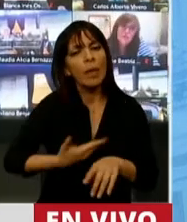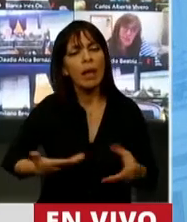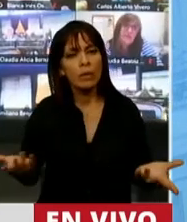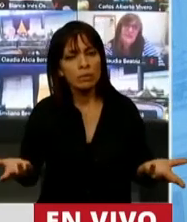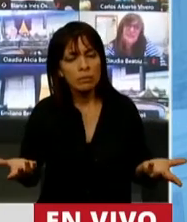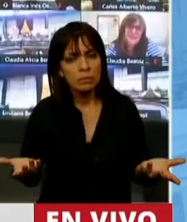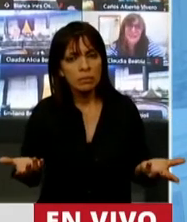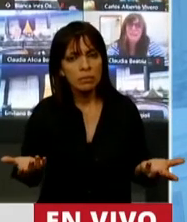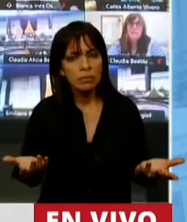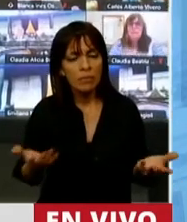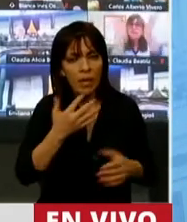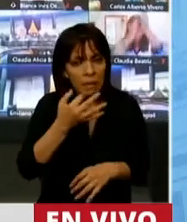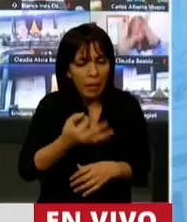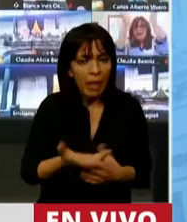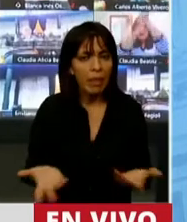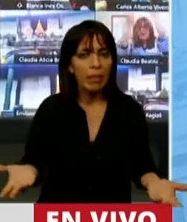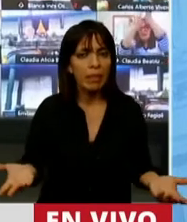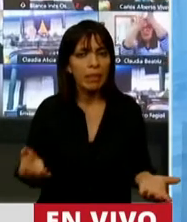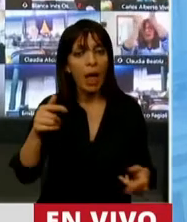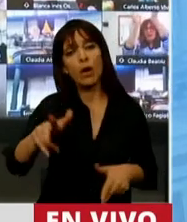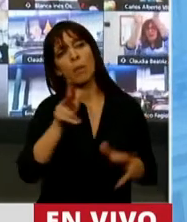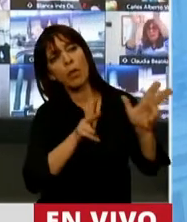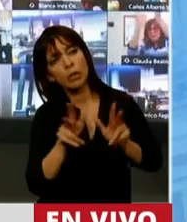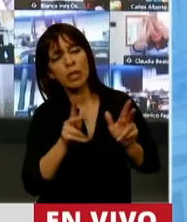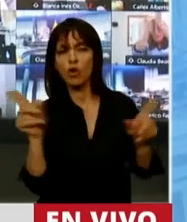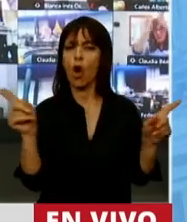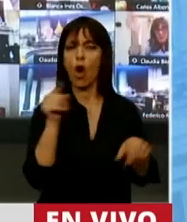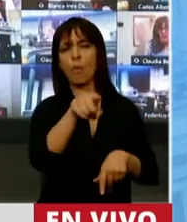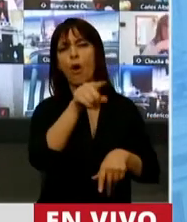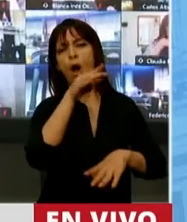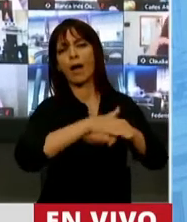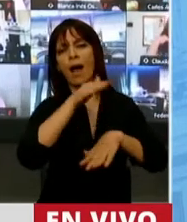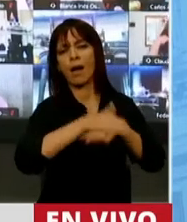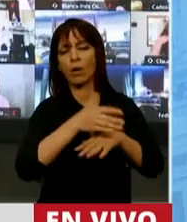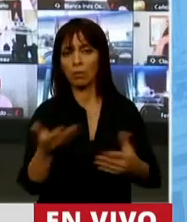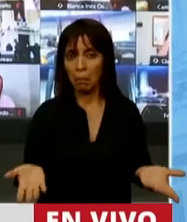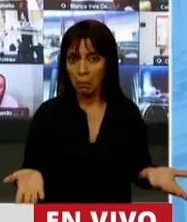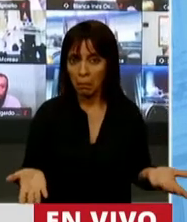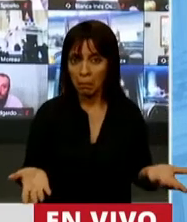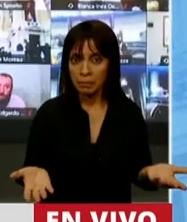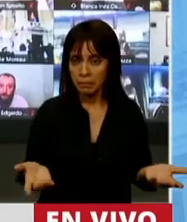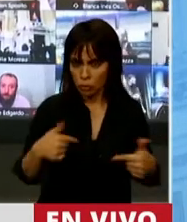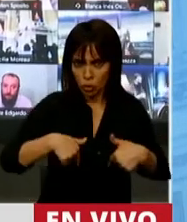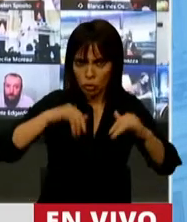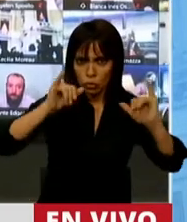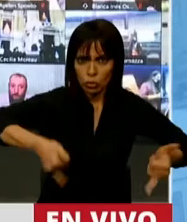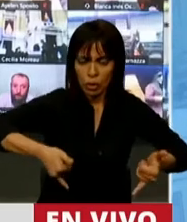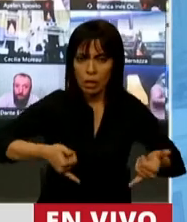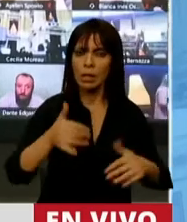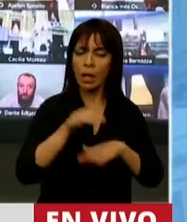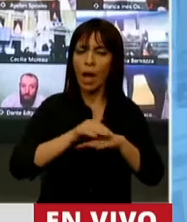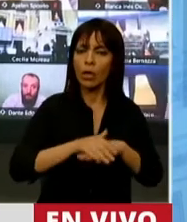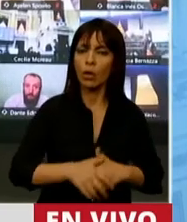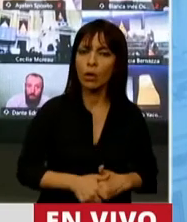La verdad, nos dicen, háganse cargo, nos estamos haciendo cargo.